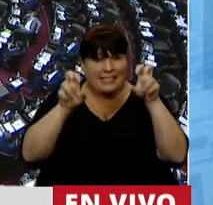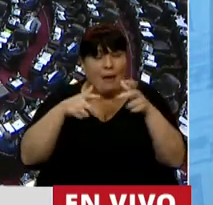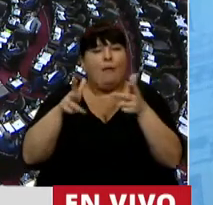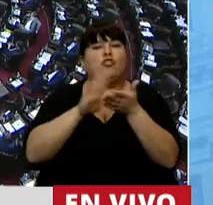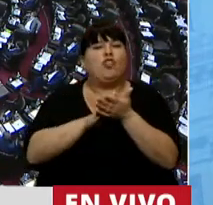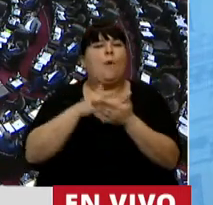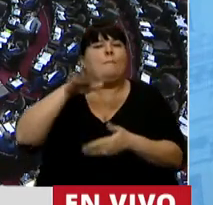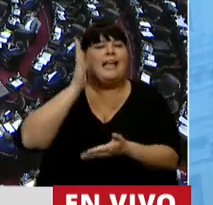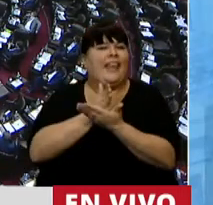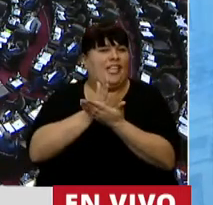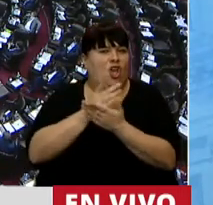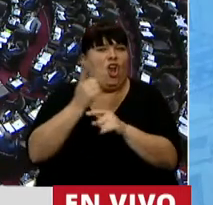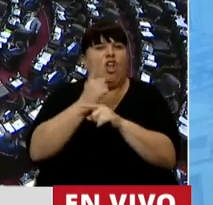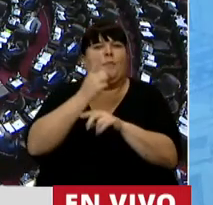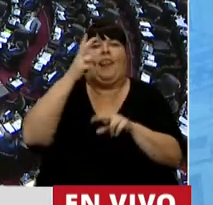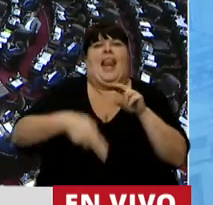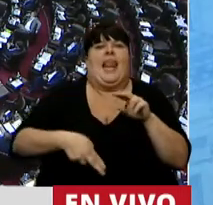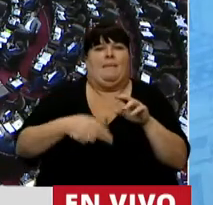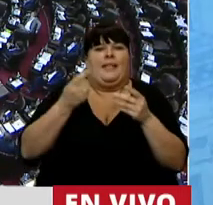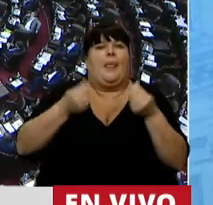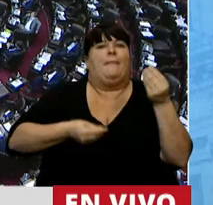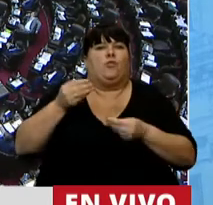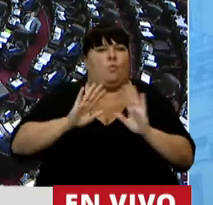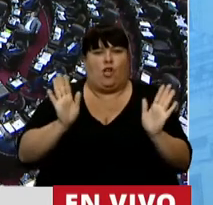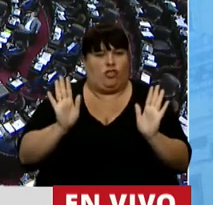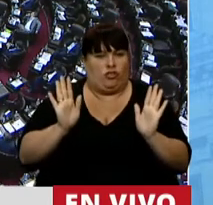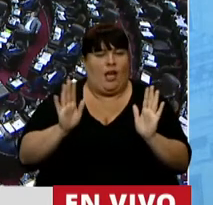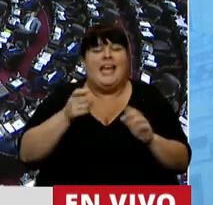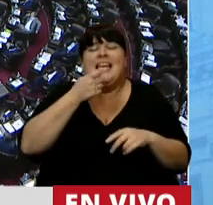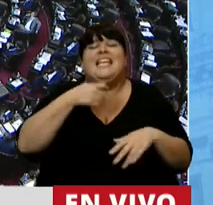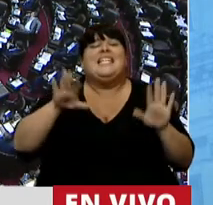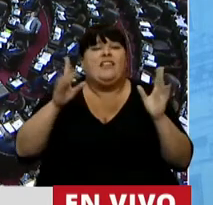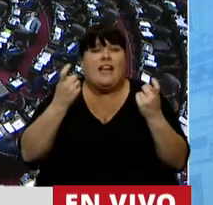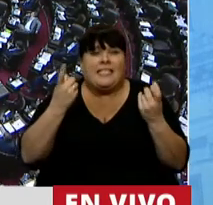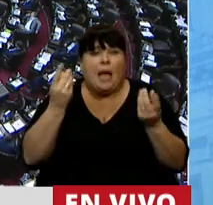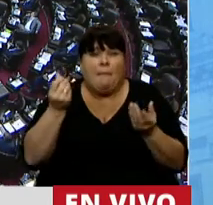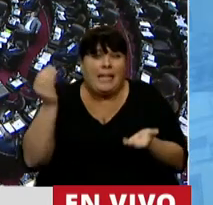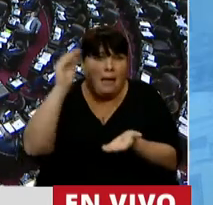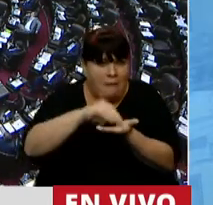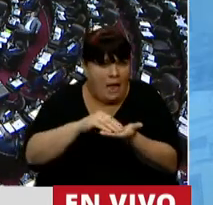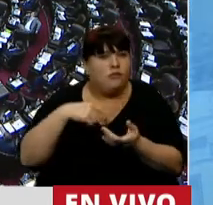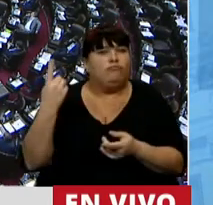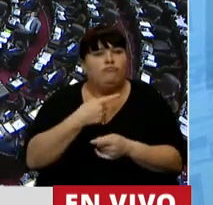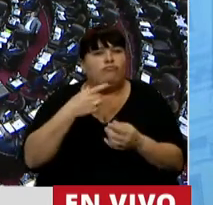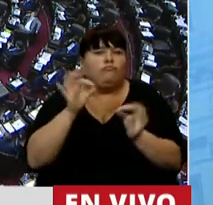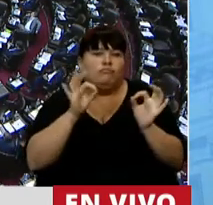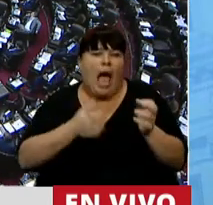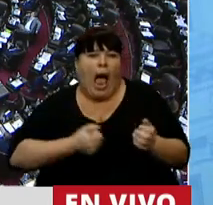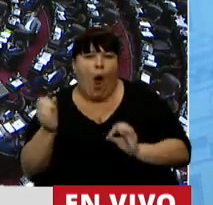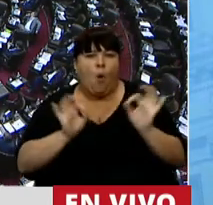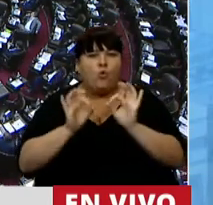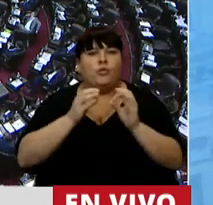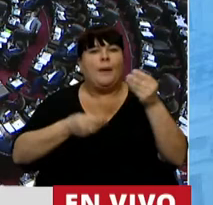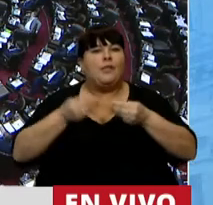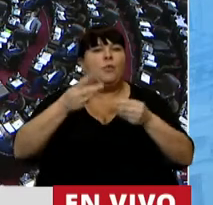cuando hablamos de ampliación de derechos, no puede tener límite presupuestario. Y si hacen falta los recursos, nosotros hemos hecho el ajuste necesario en el